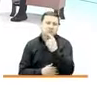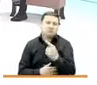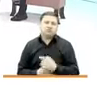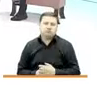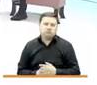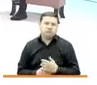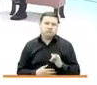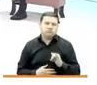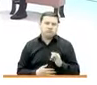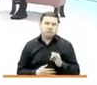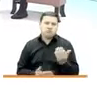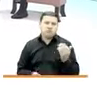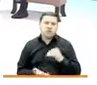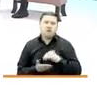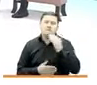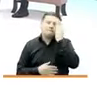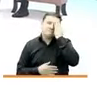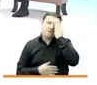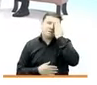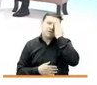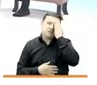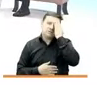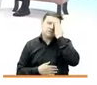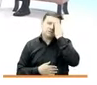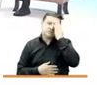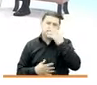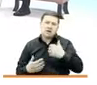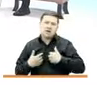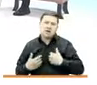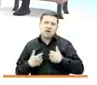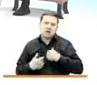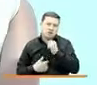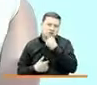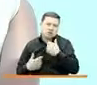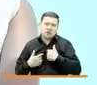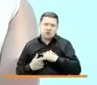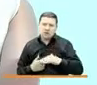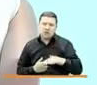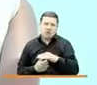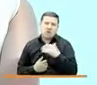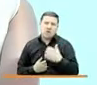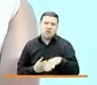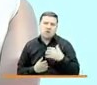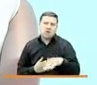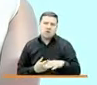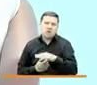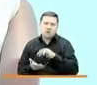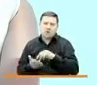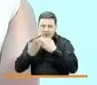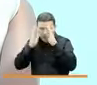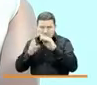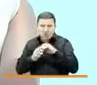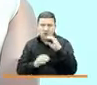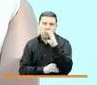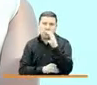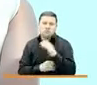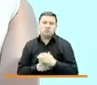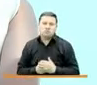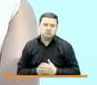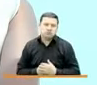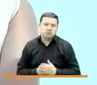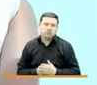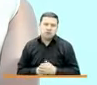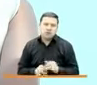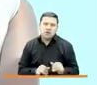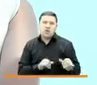hemos reindicado la memoria de las víctimas de un atentado flagrante contra la democracia colombiana, muy similar